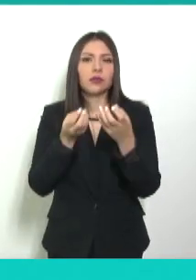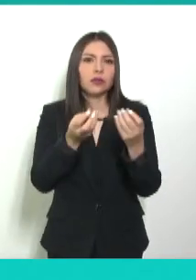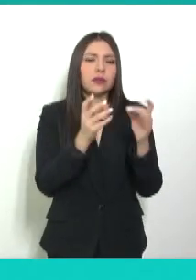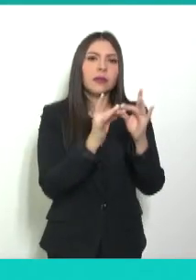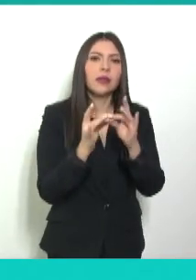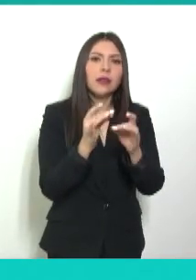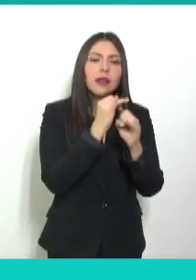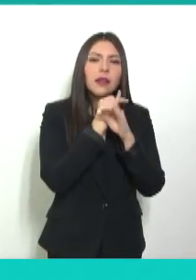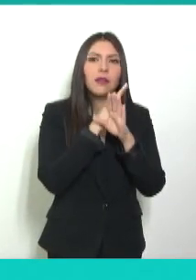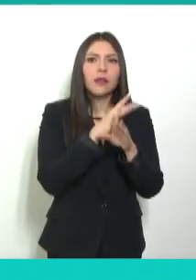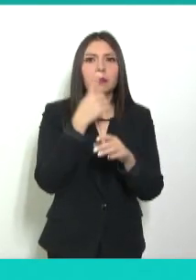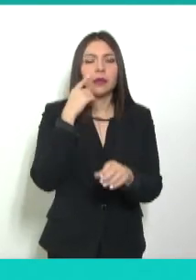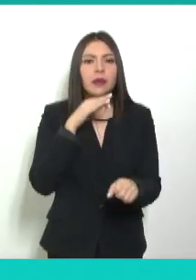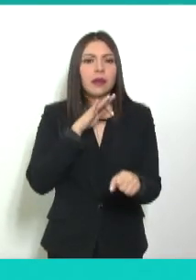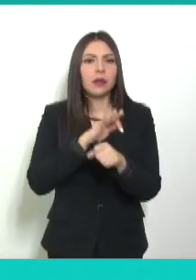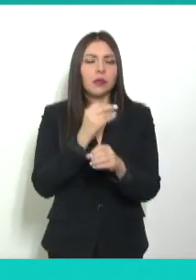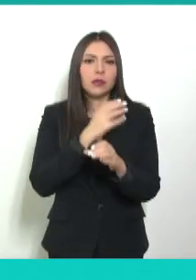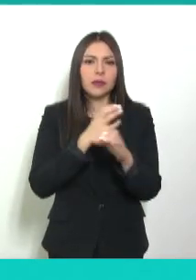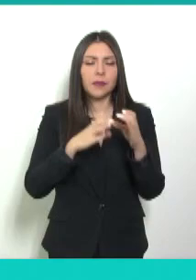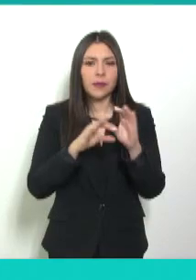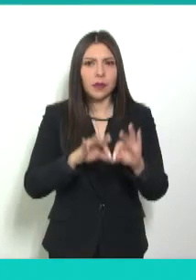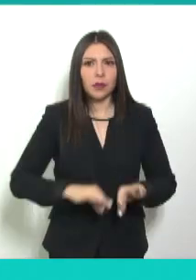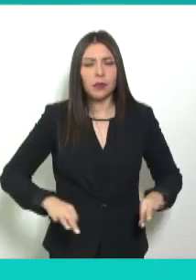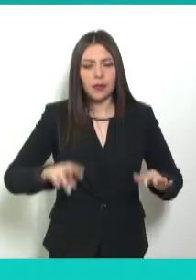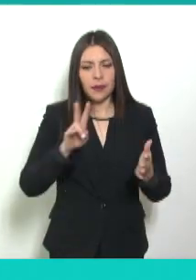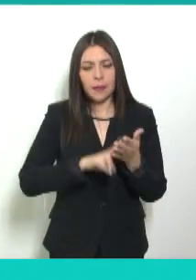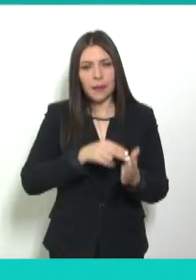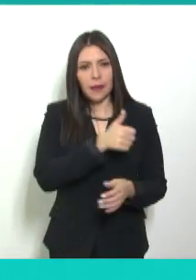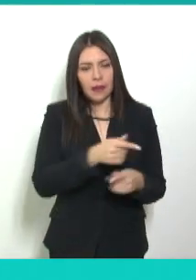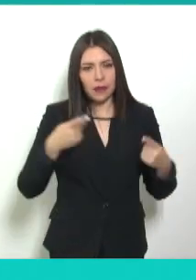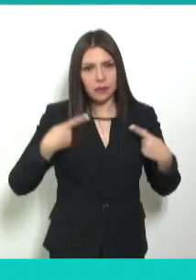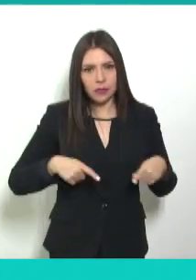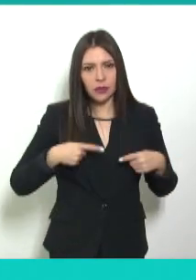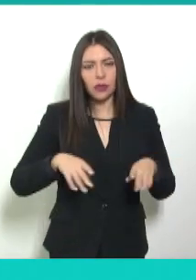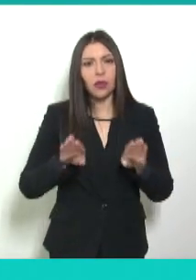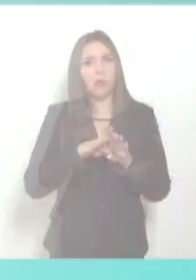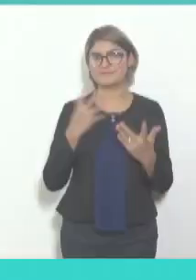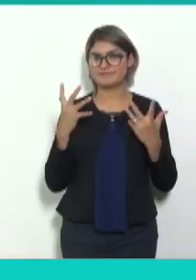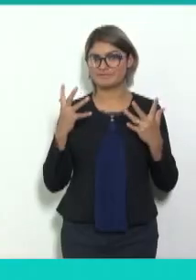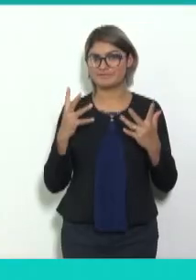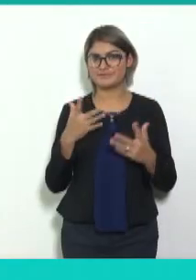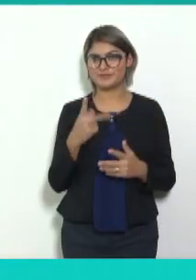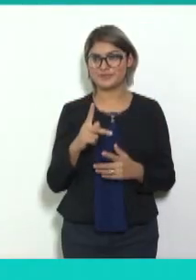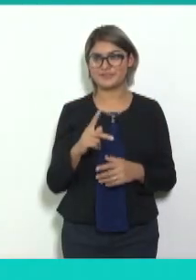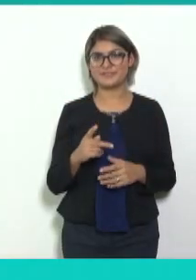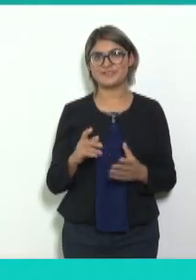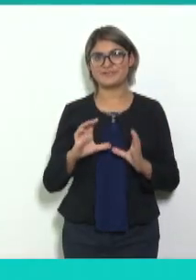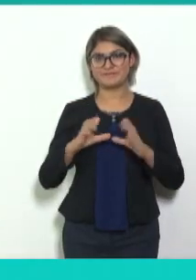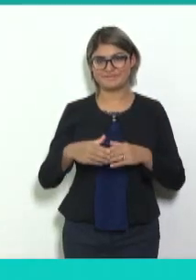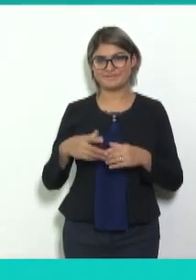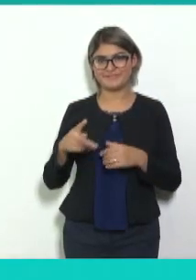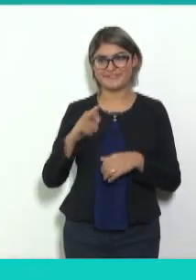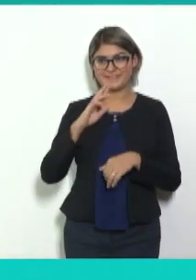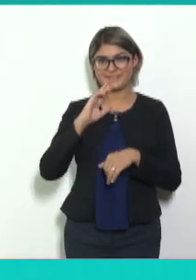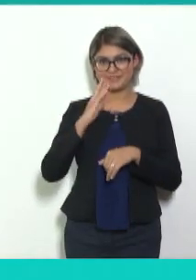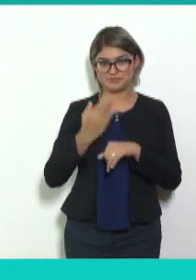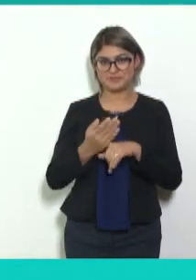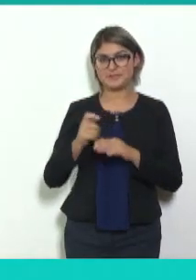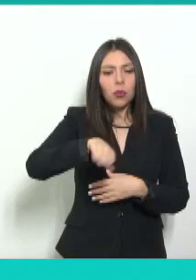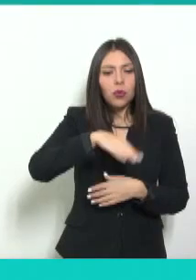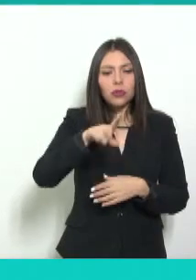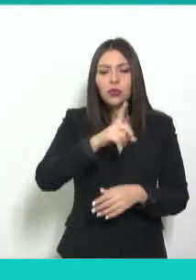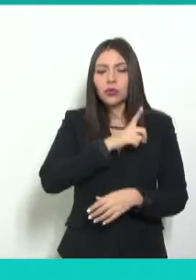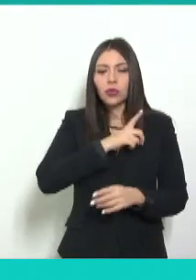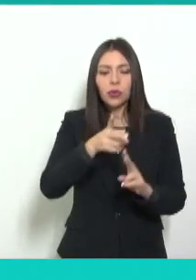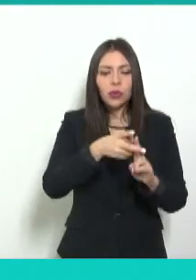importante que tiene cualquier persona, el derecho a la intimidad, el derecho a la privacidad. El Pleno Infantil 2018 fue conformado por